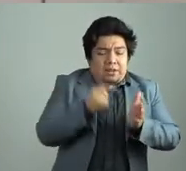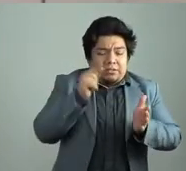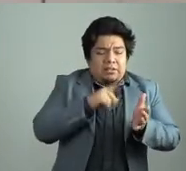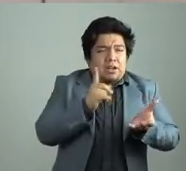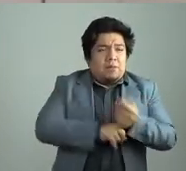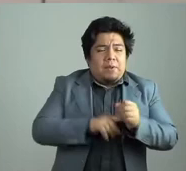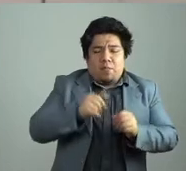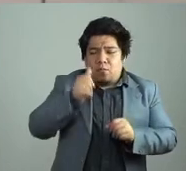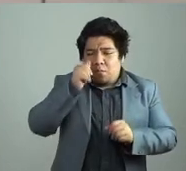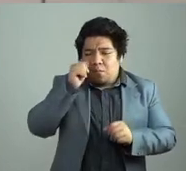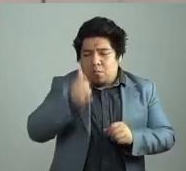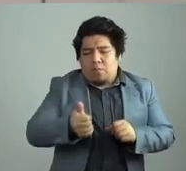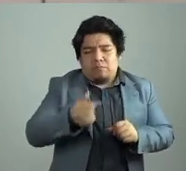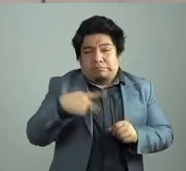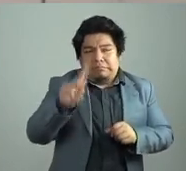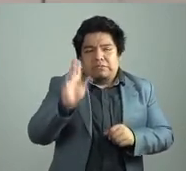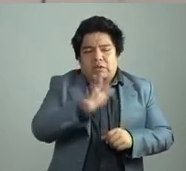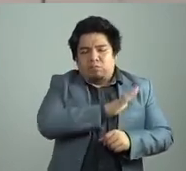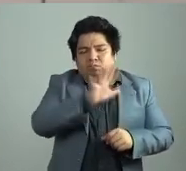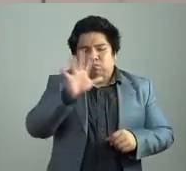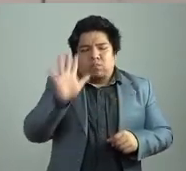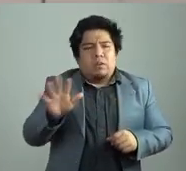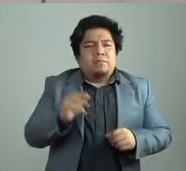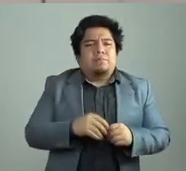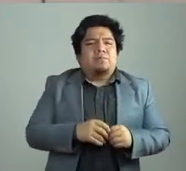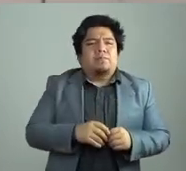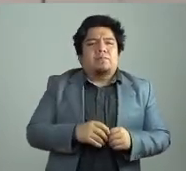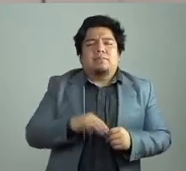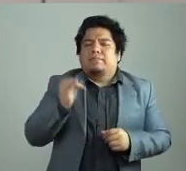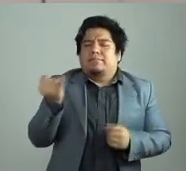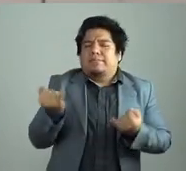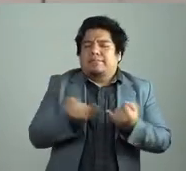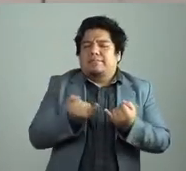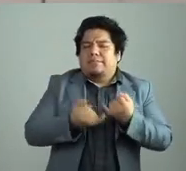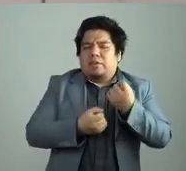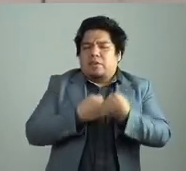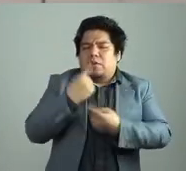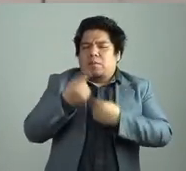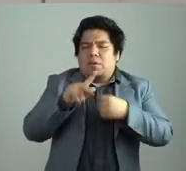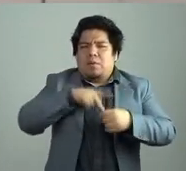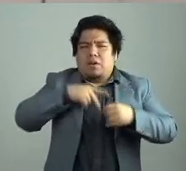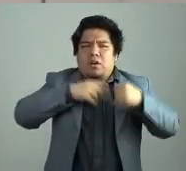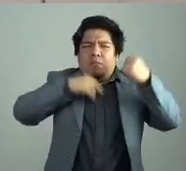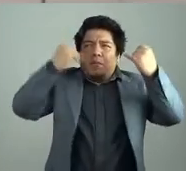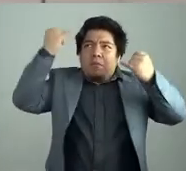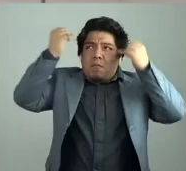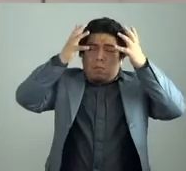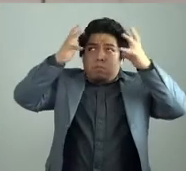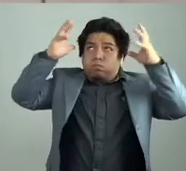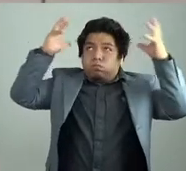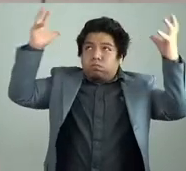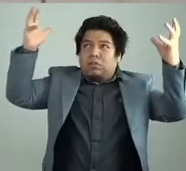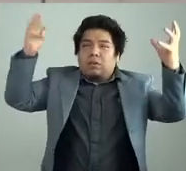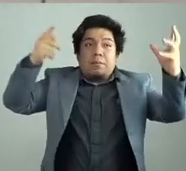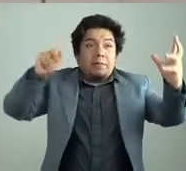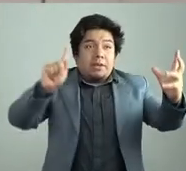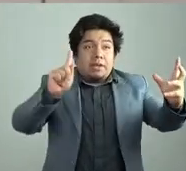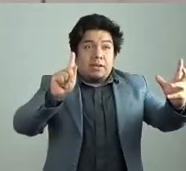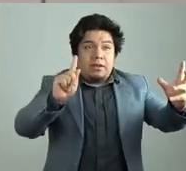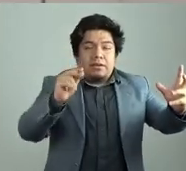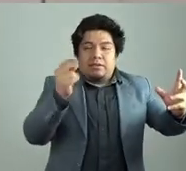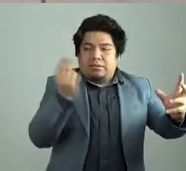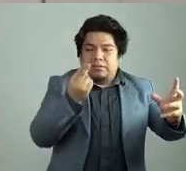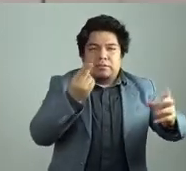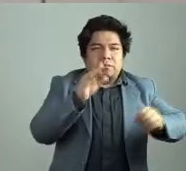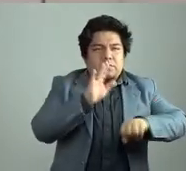dotes extraordinarios ni gran imaginación, como algunos piensan. Yo pienso que es alguien que tiene que estar muy, muy atento para